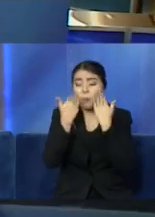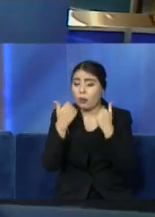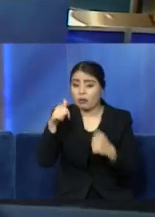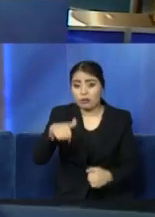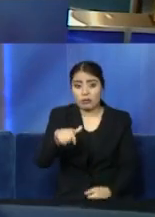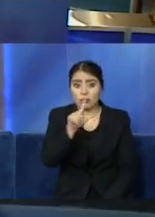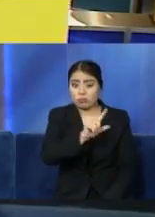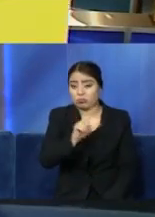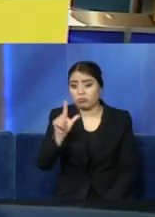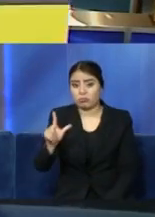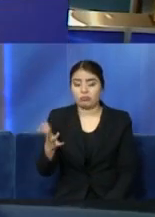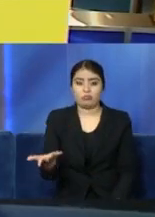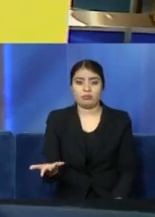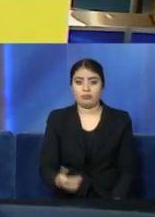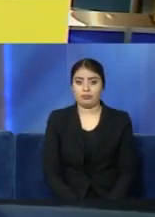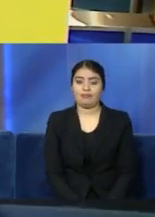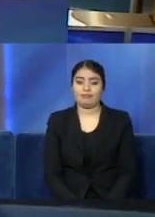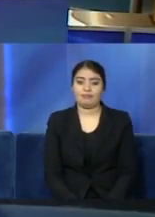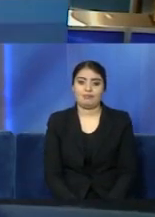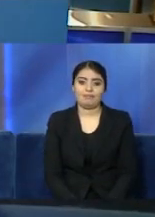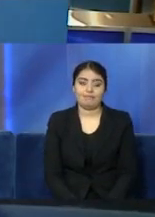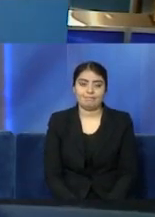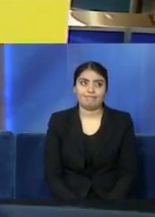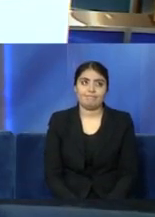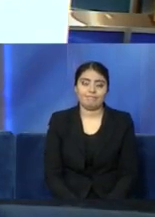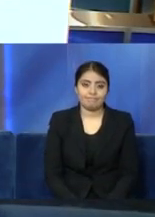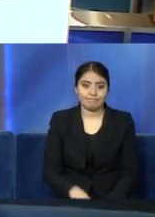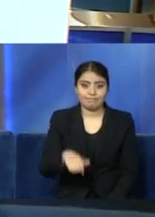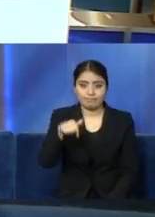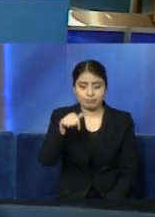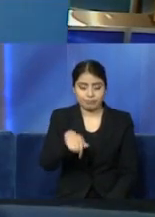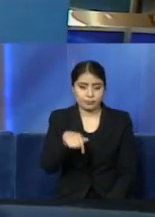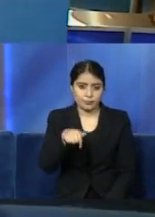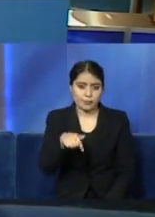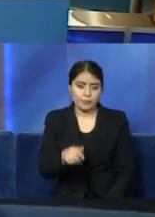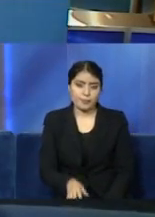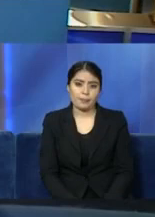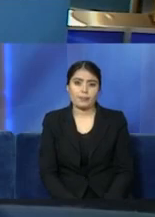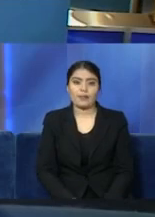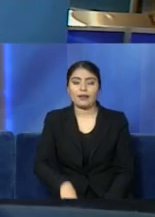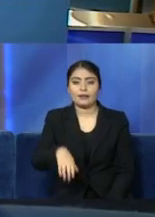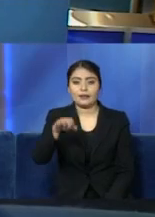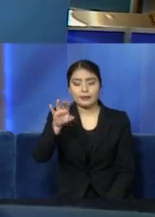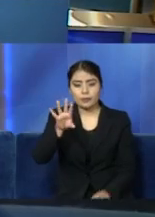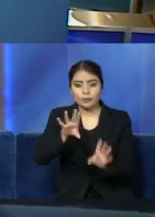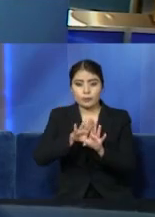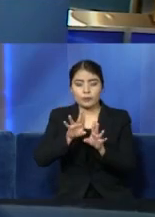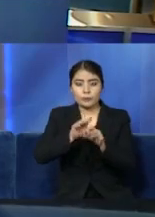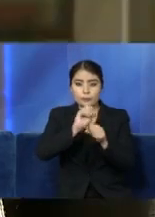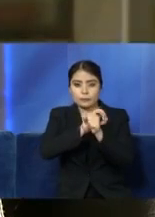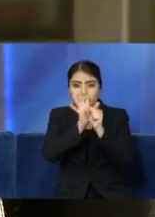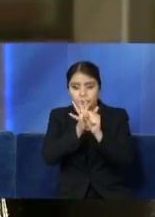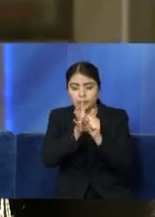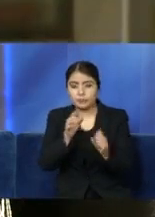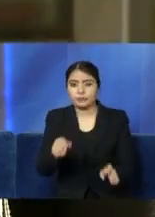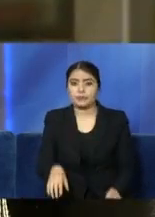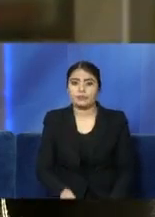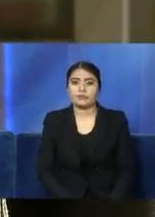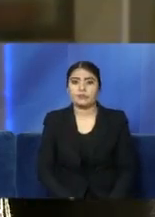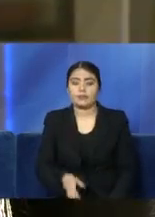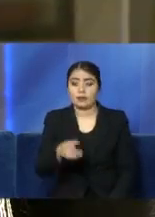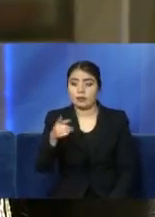Aquí es algo benéfico para nosotros que el COVID-19 nos está dando tiempo todavía para